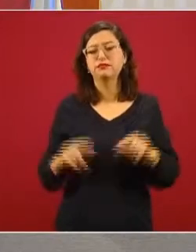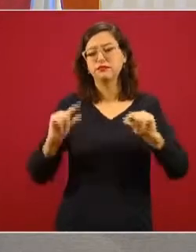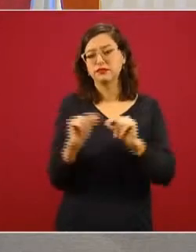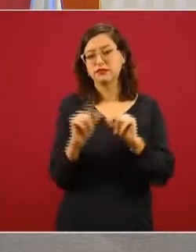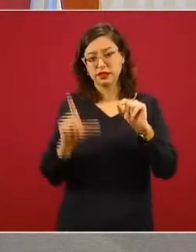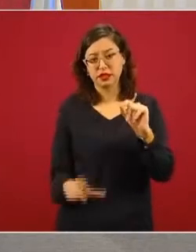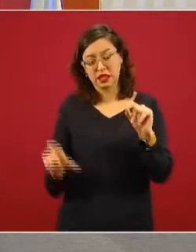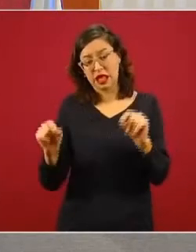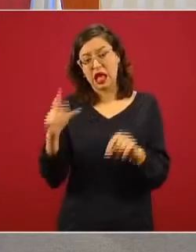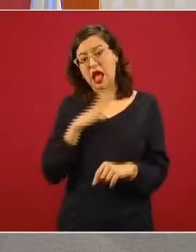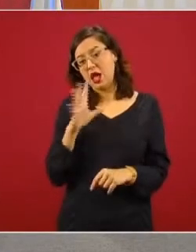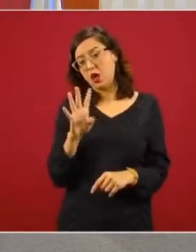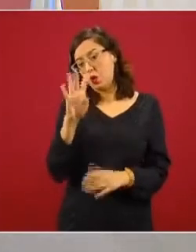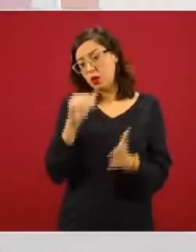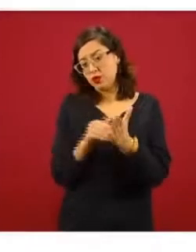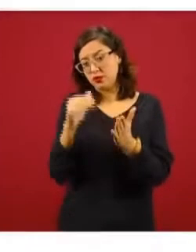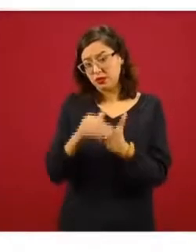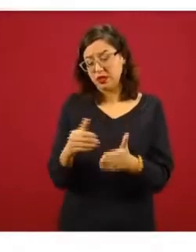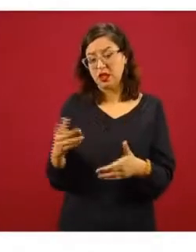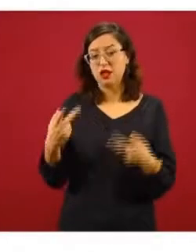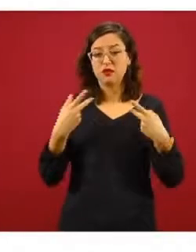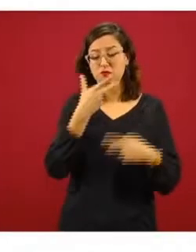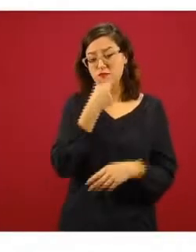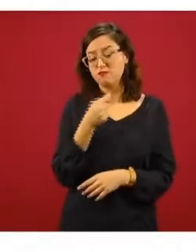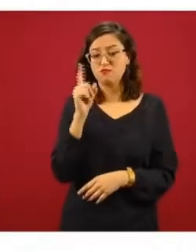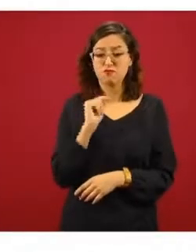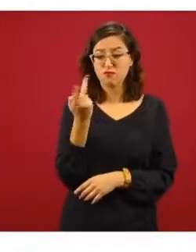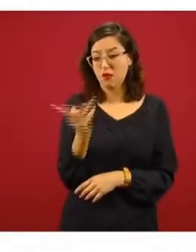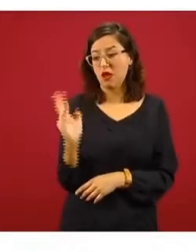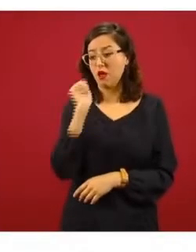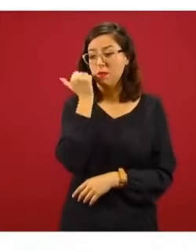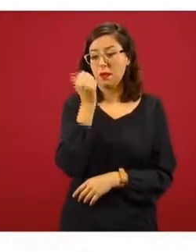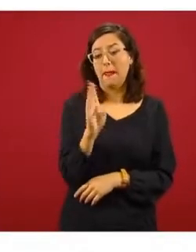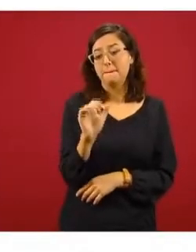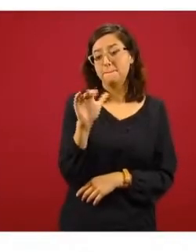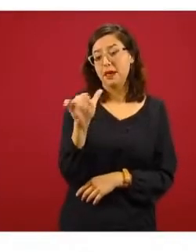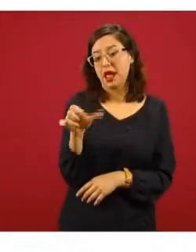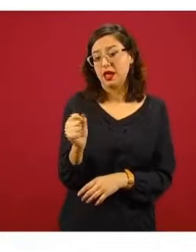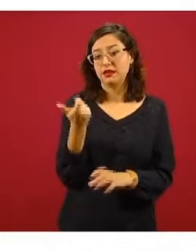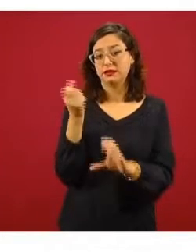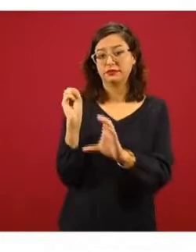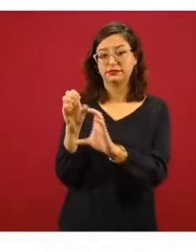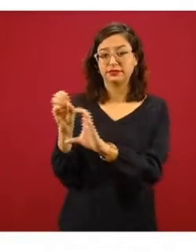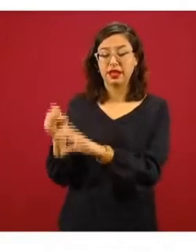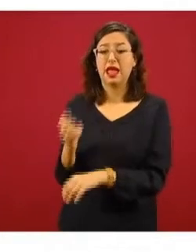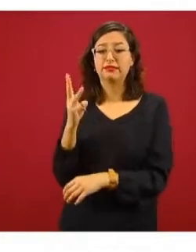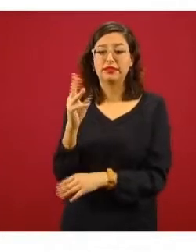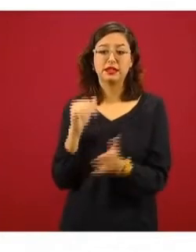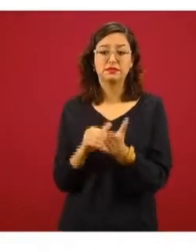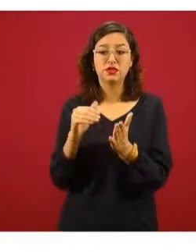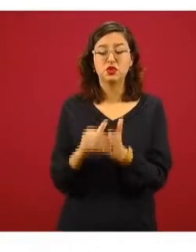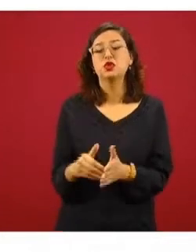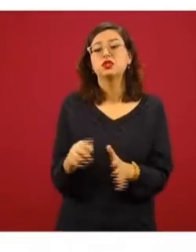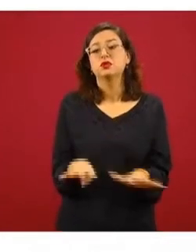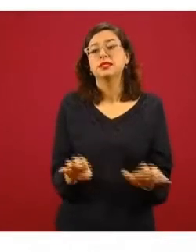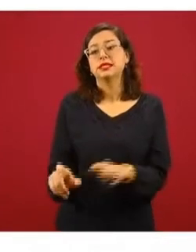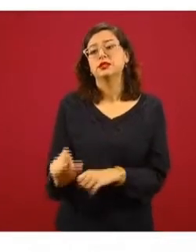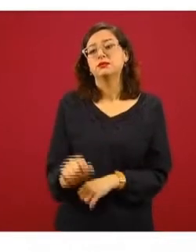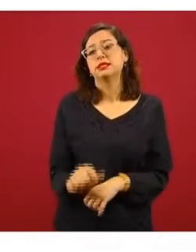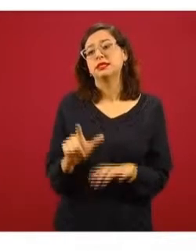tenemos casi cuatro millones de becarios y becarias, son tres millones 927 mil 625